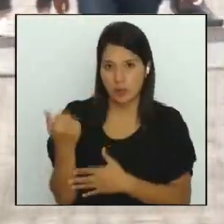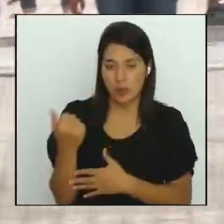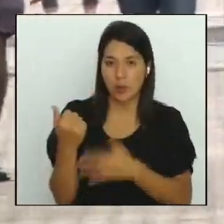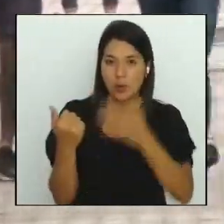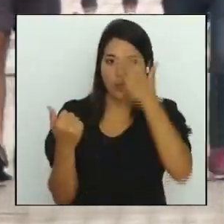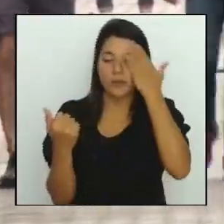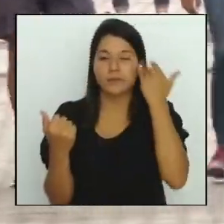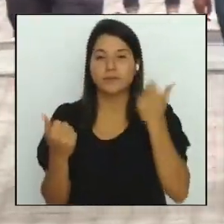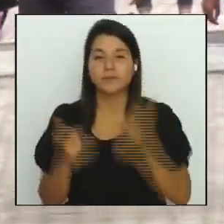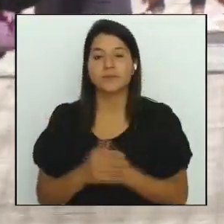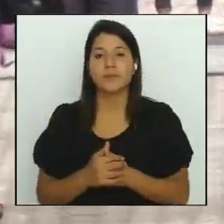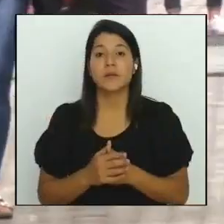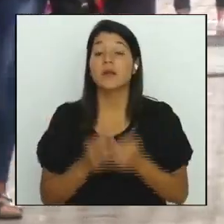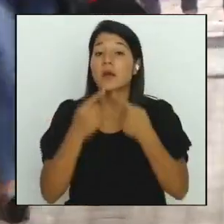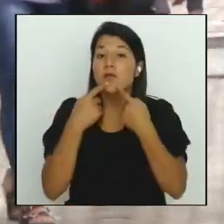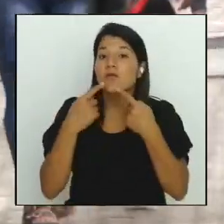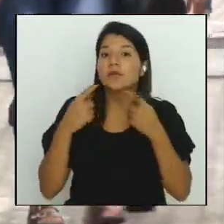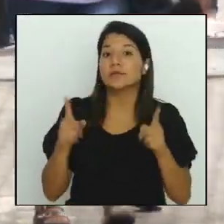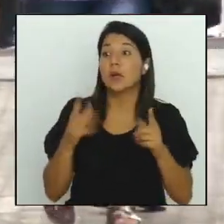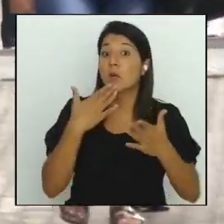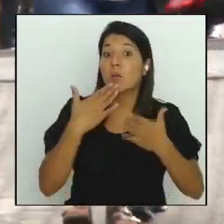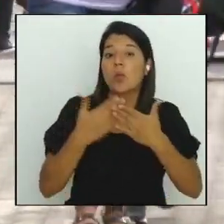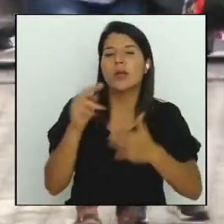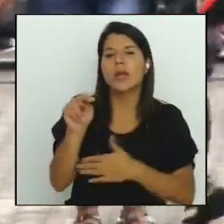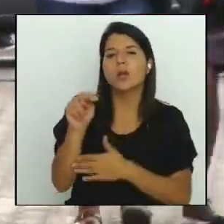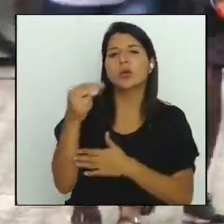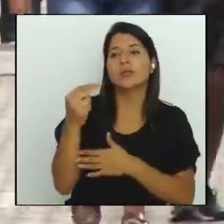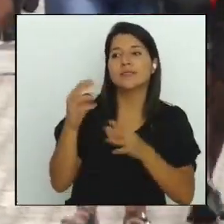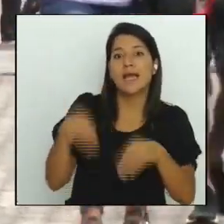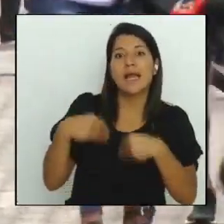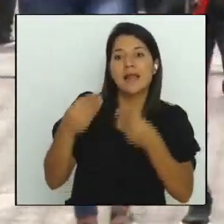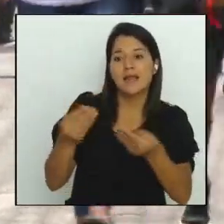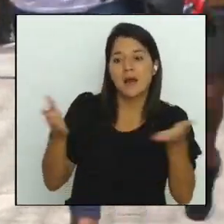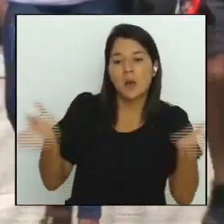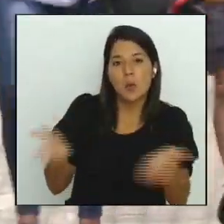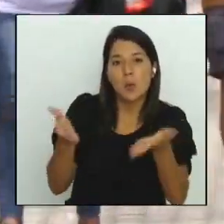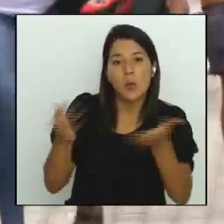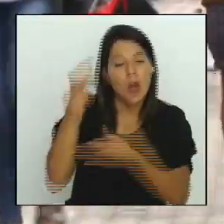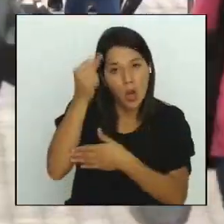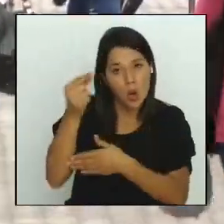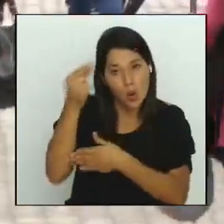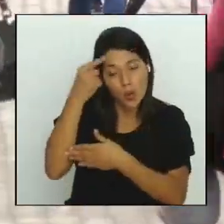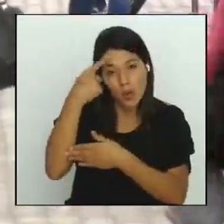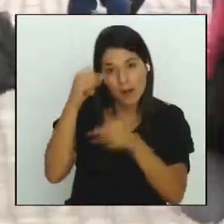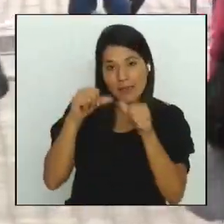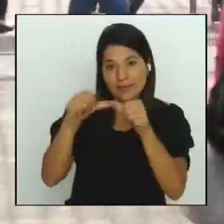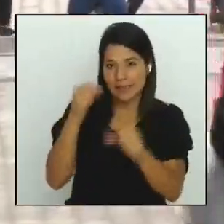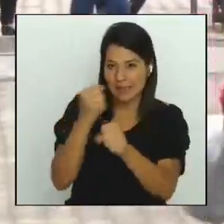confesaron que esas buenas noticias le dan más ánimo al gobierno para seguir trabajando más duro.